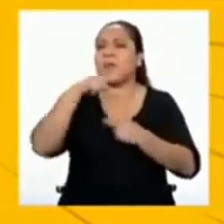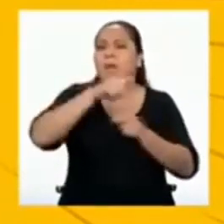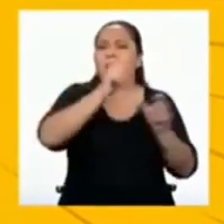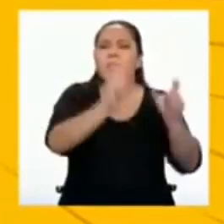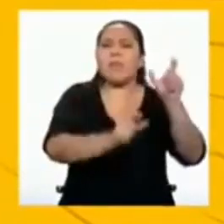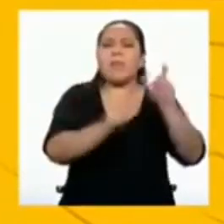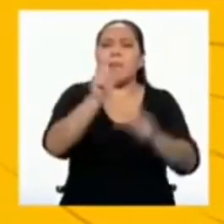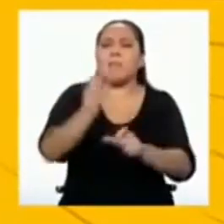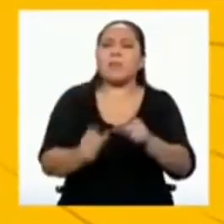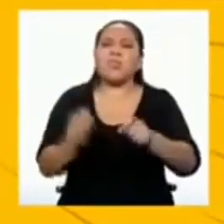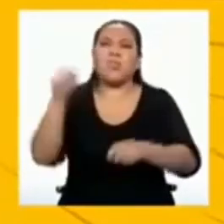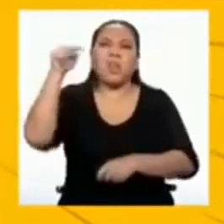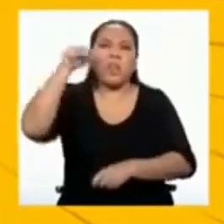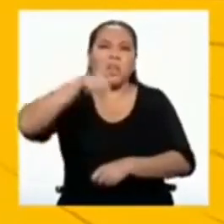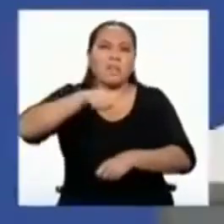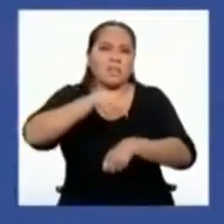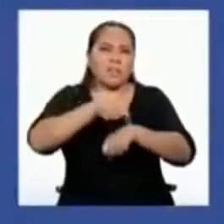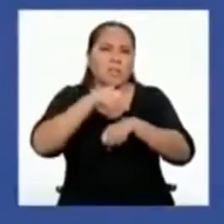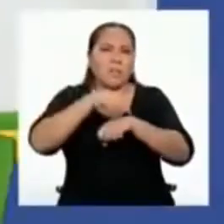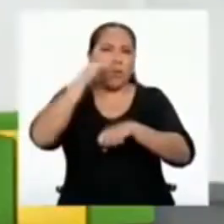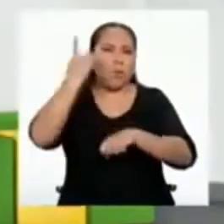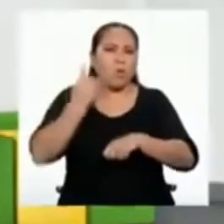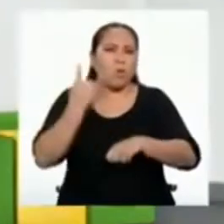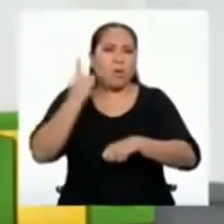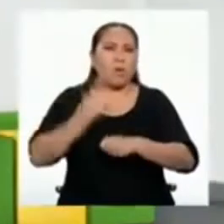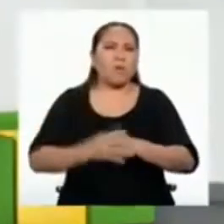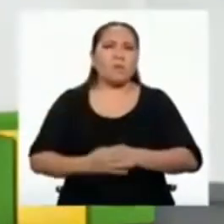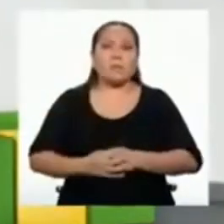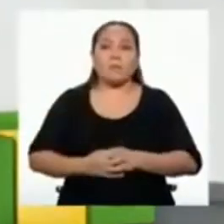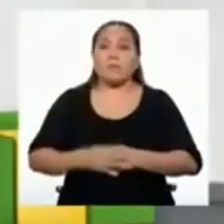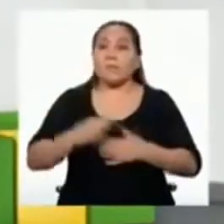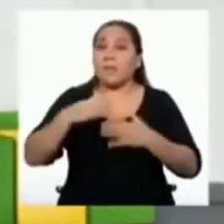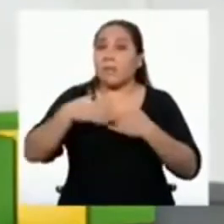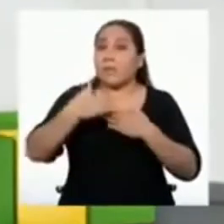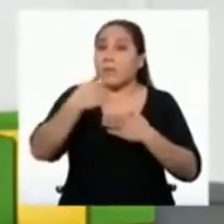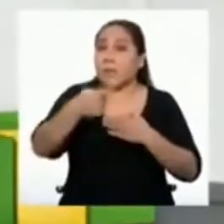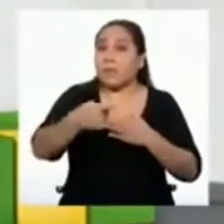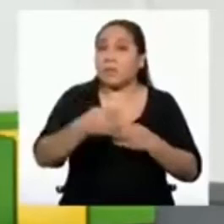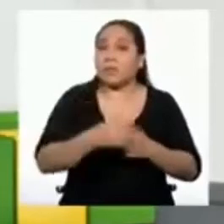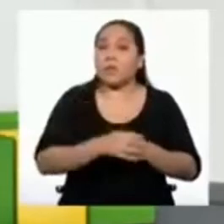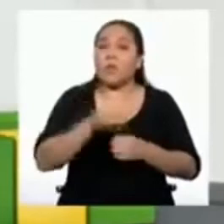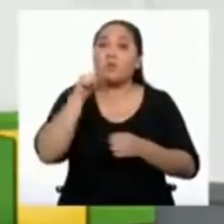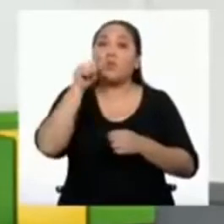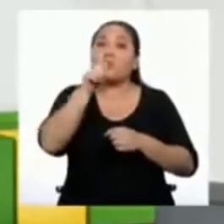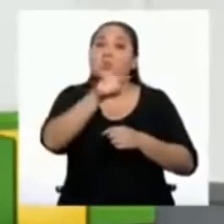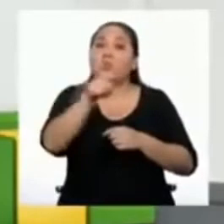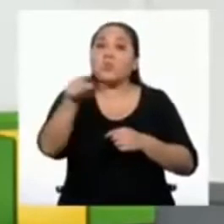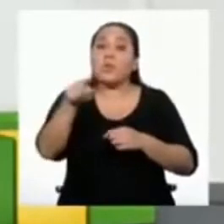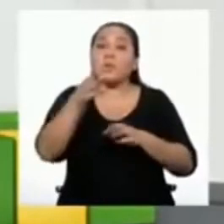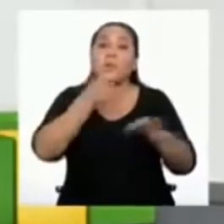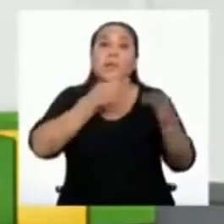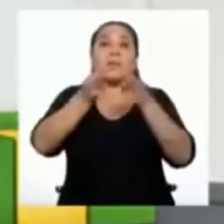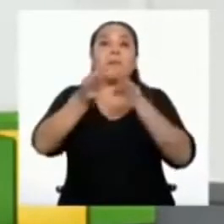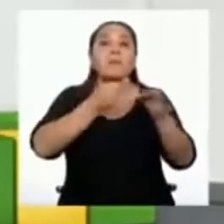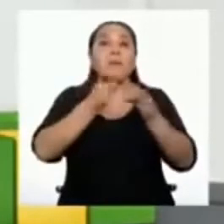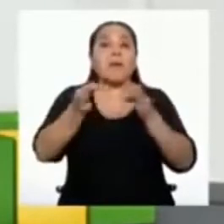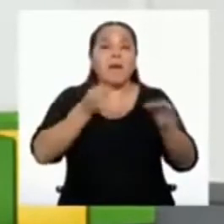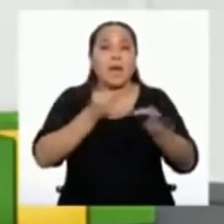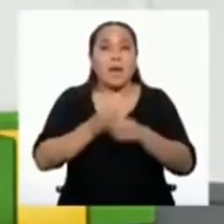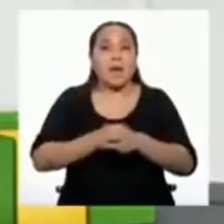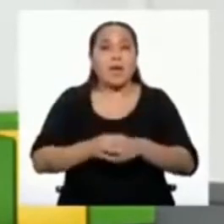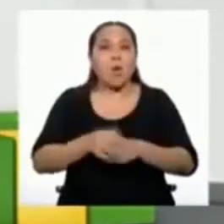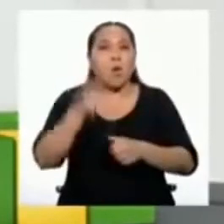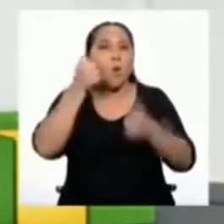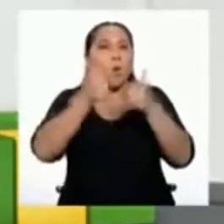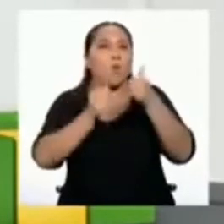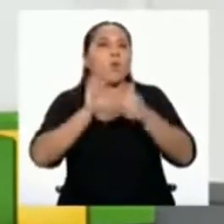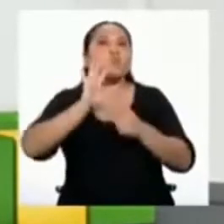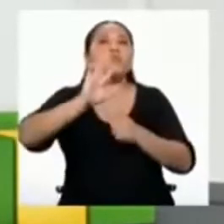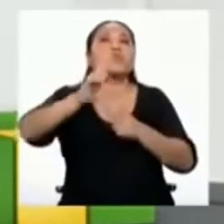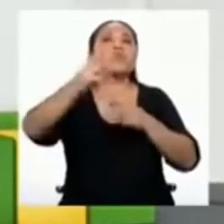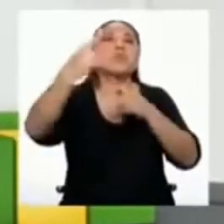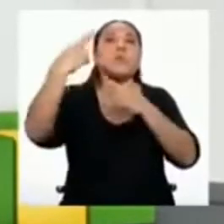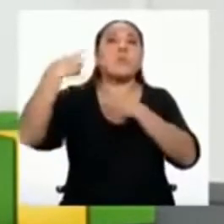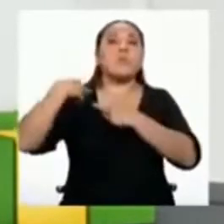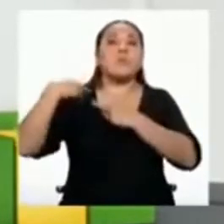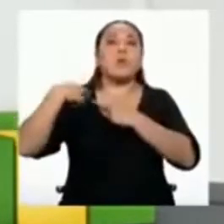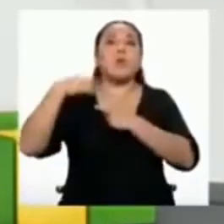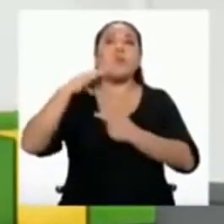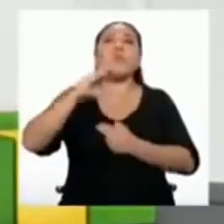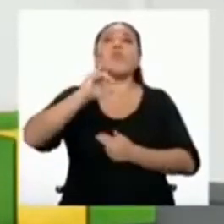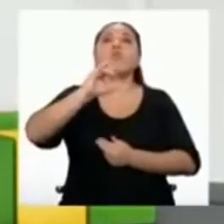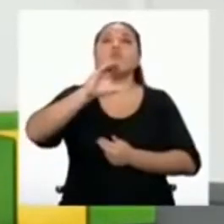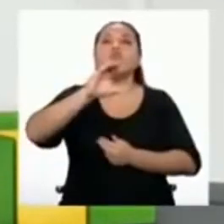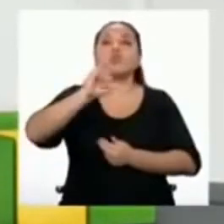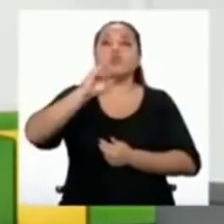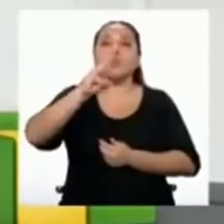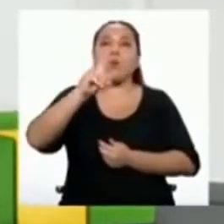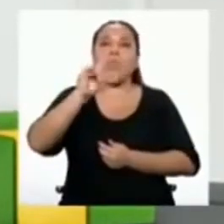ante esta situación de emergencia? Después de esto, les va a tocar explicar a todas y todos ustedes cuál es su rol como ciudadanas o